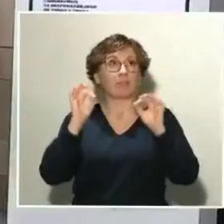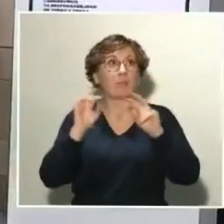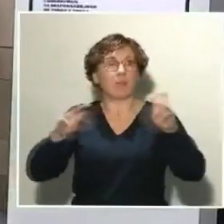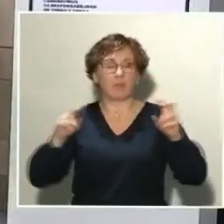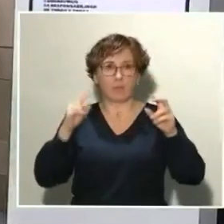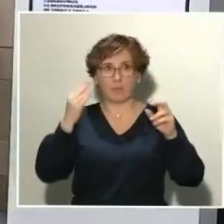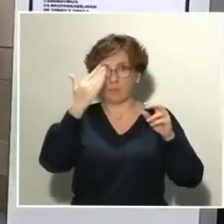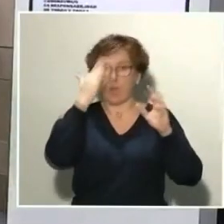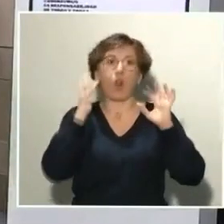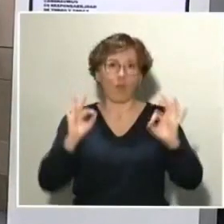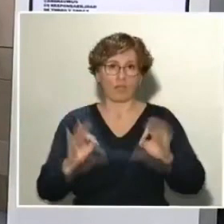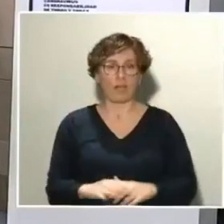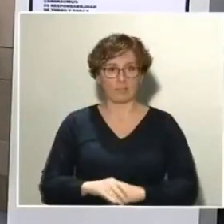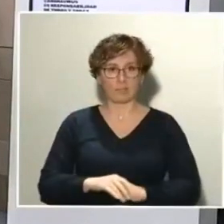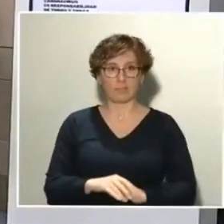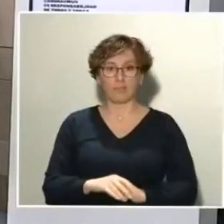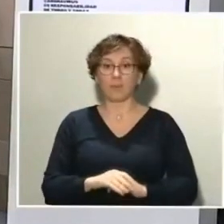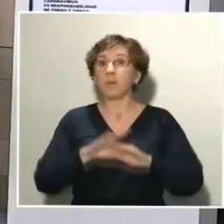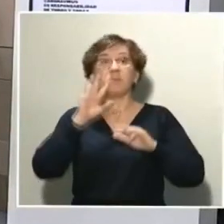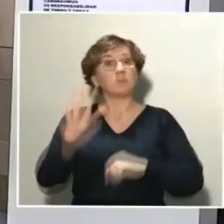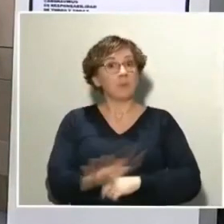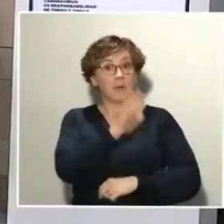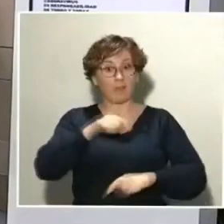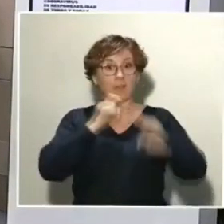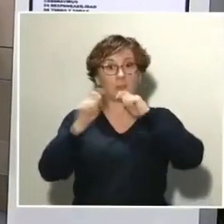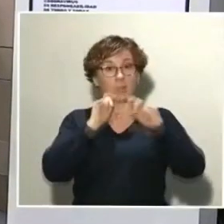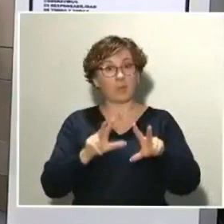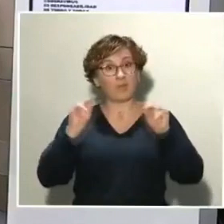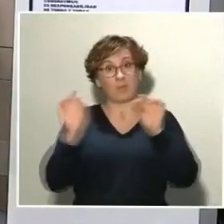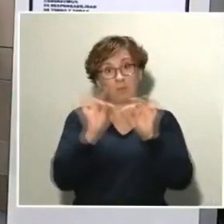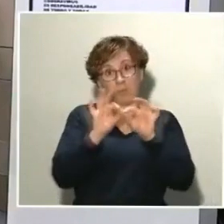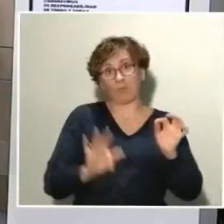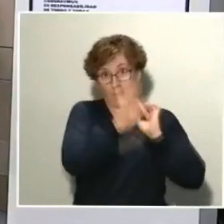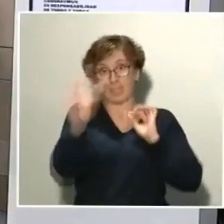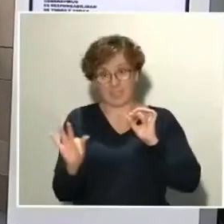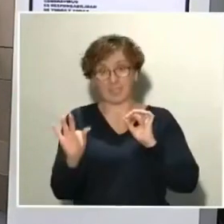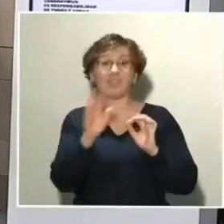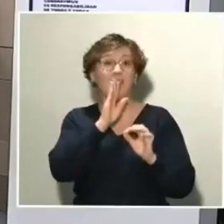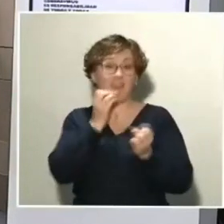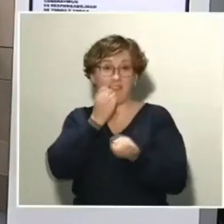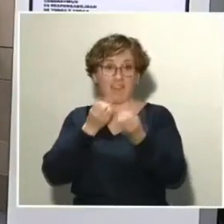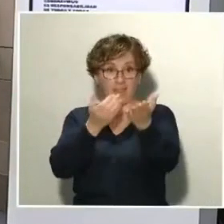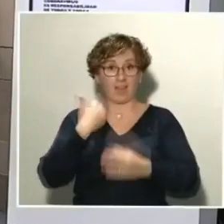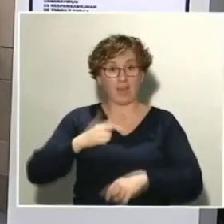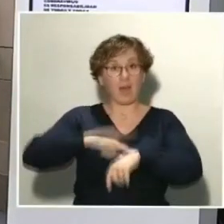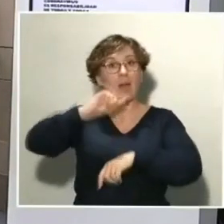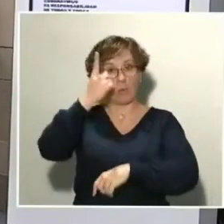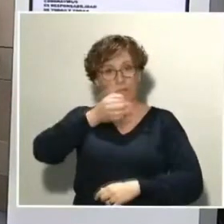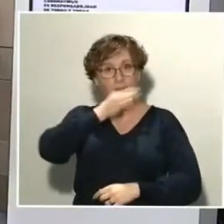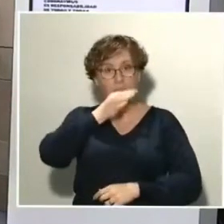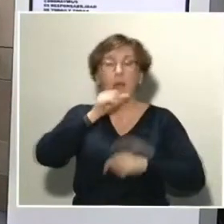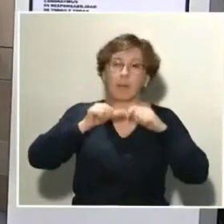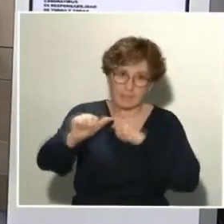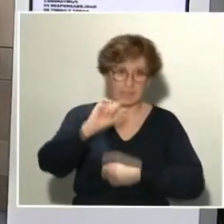Pues, si les parece, dejamos aquí esta rueda de prensa y preparamos la siguiente. Como hemos anunciado, a la una de la tarde, a partir de la una de la tarde,